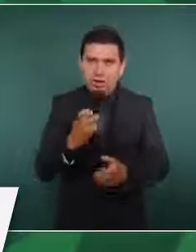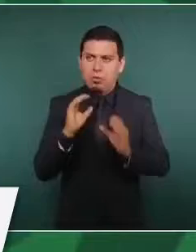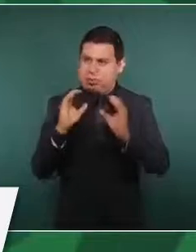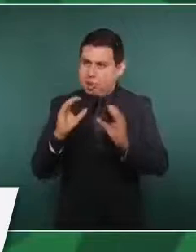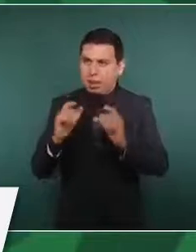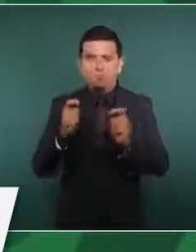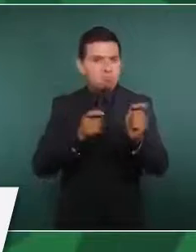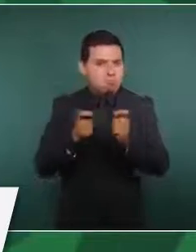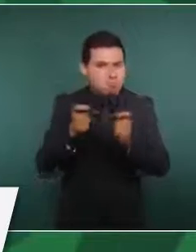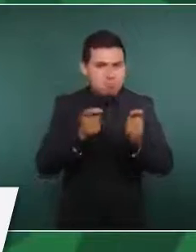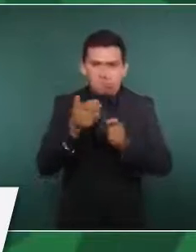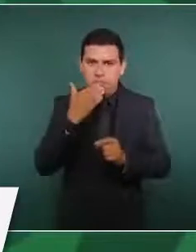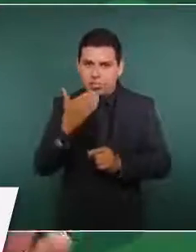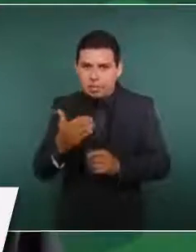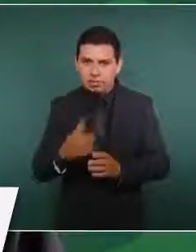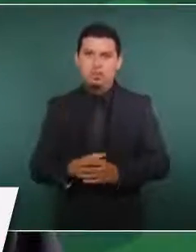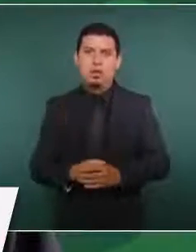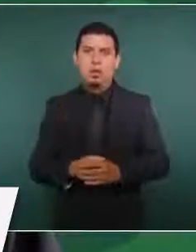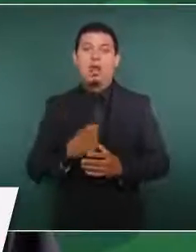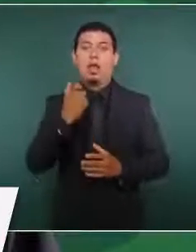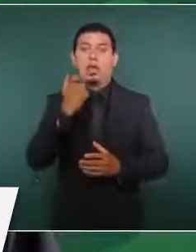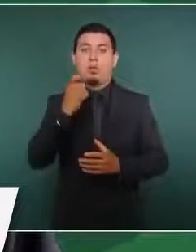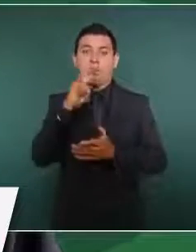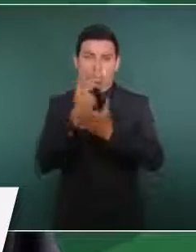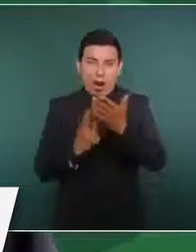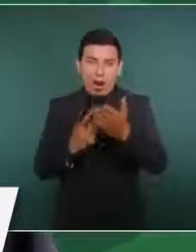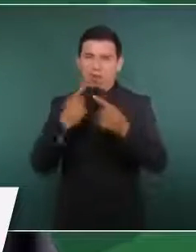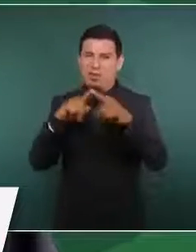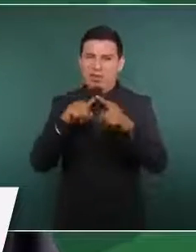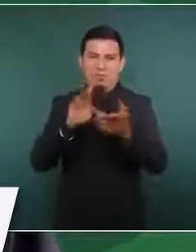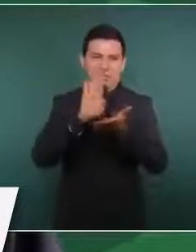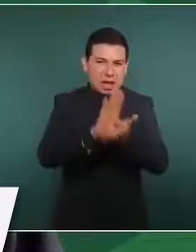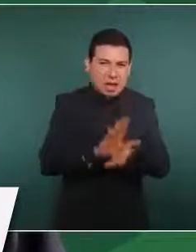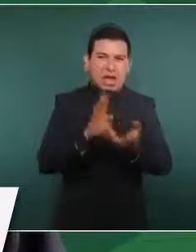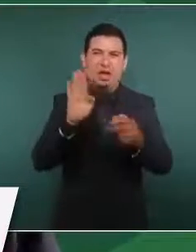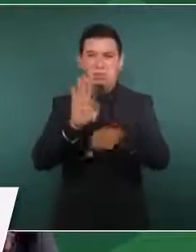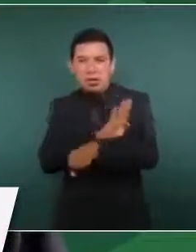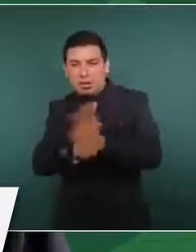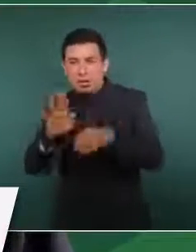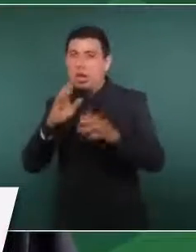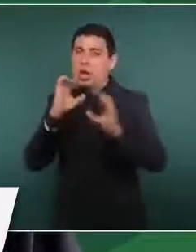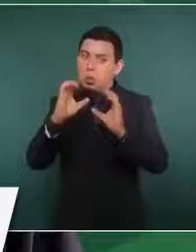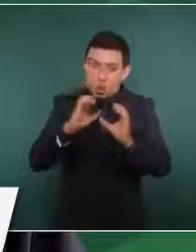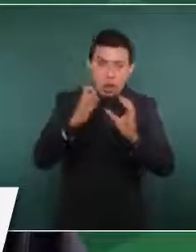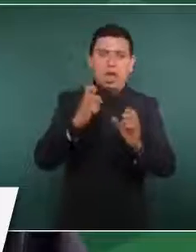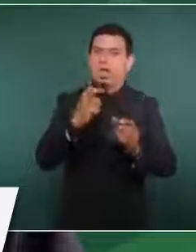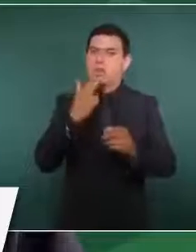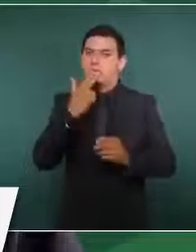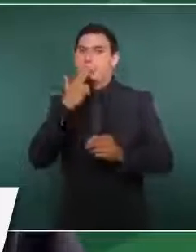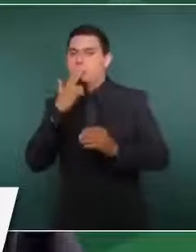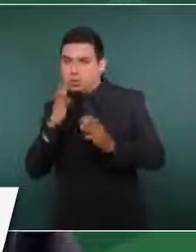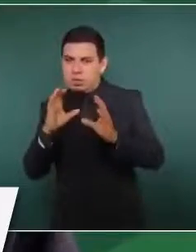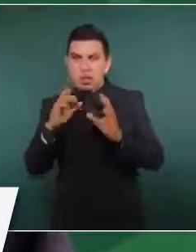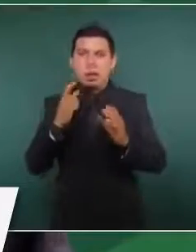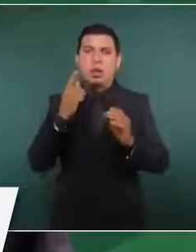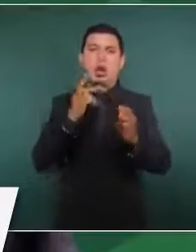estos programas. Y eso es lo que se está haciendo y cómo